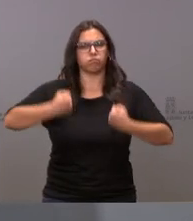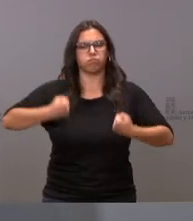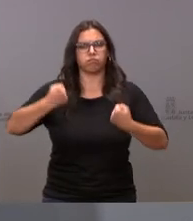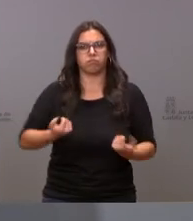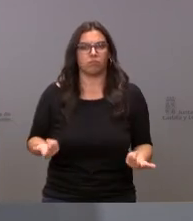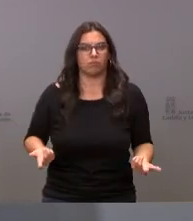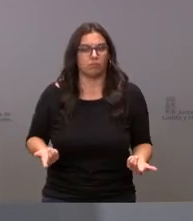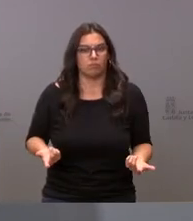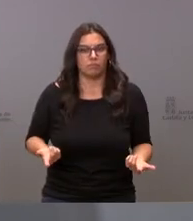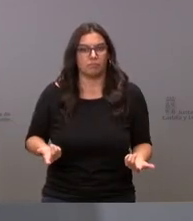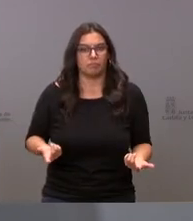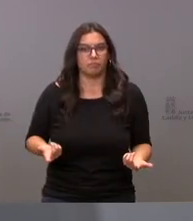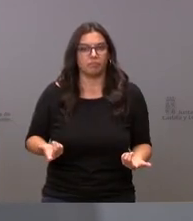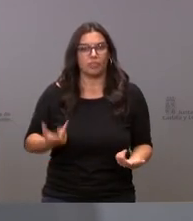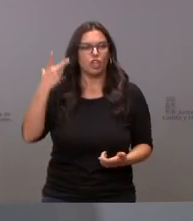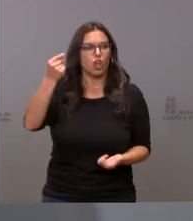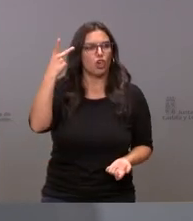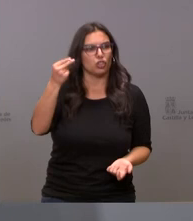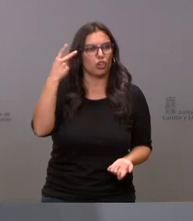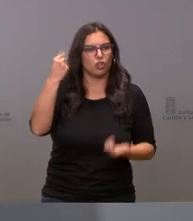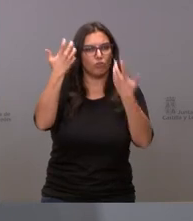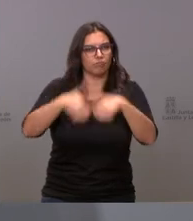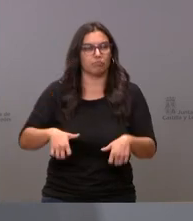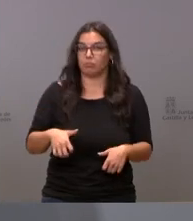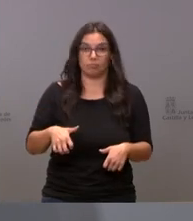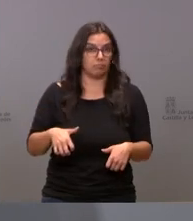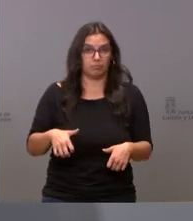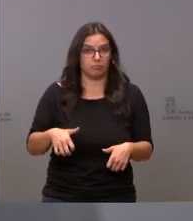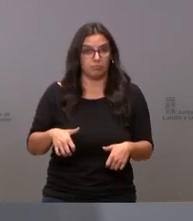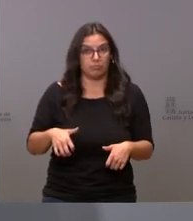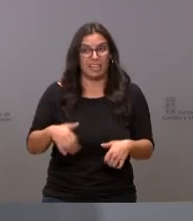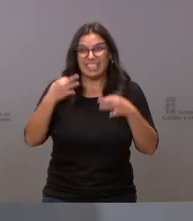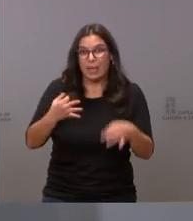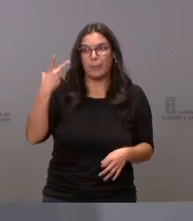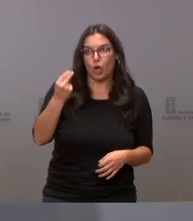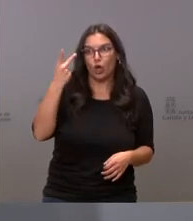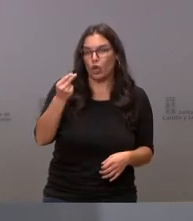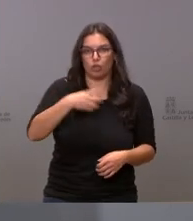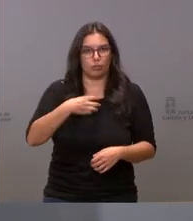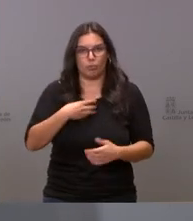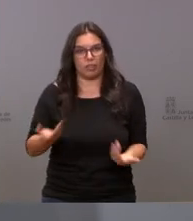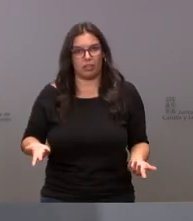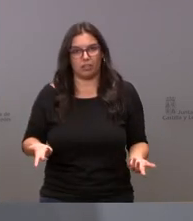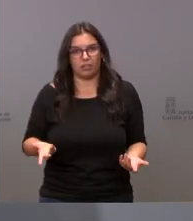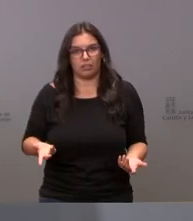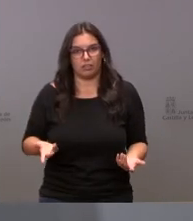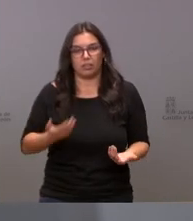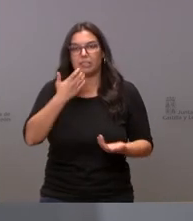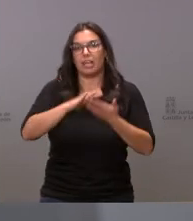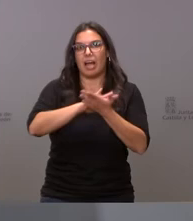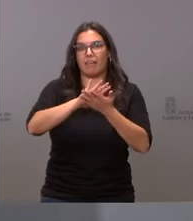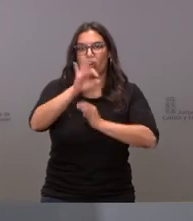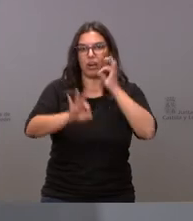decir a todo no no se puede decir siempre a todo no no se puede decir que cuando se habla de ordenación territorial